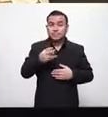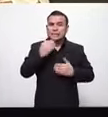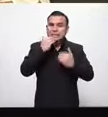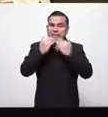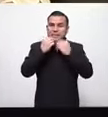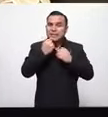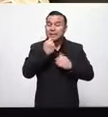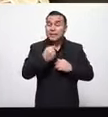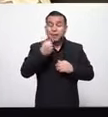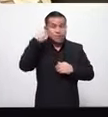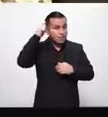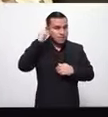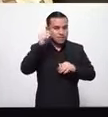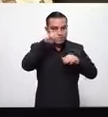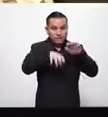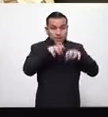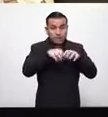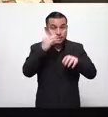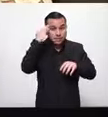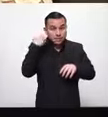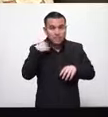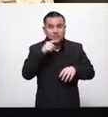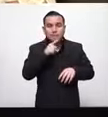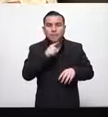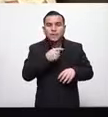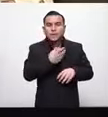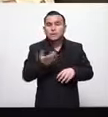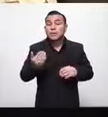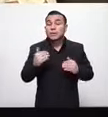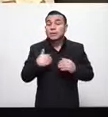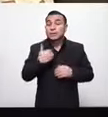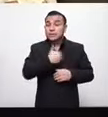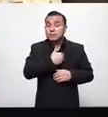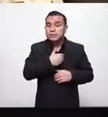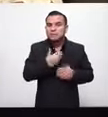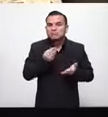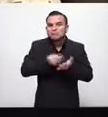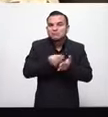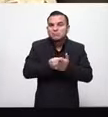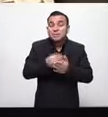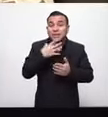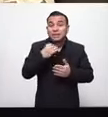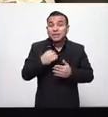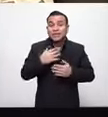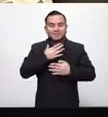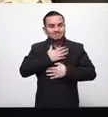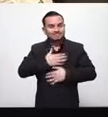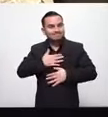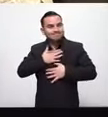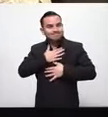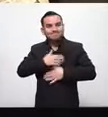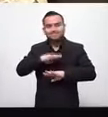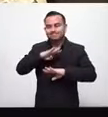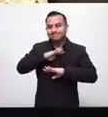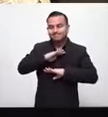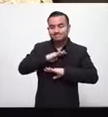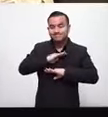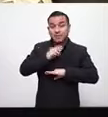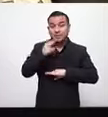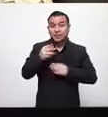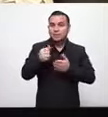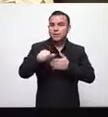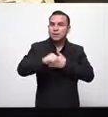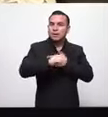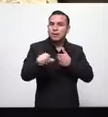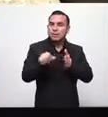secretario como la ministra quiero decirles que estoy muy satisfecha muy diferente a lo que tuvimos en la asamblea secretarios